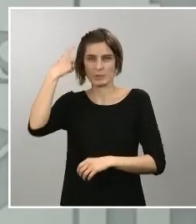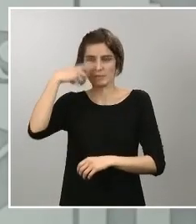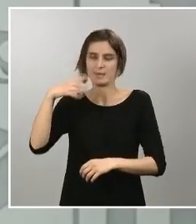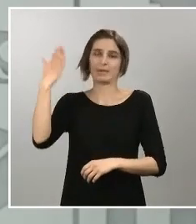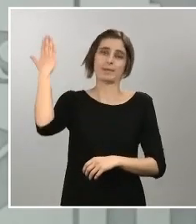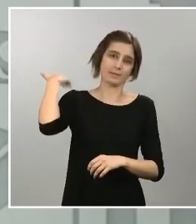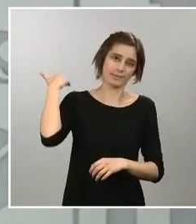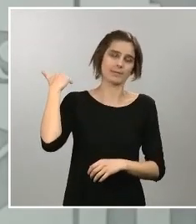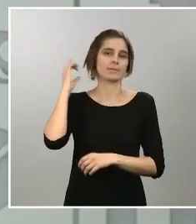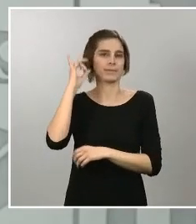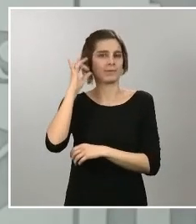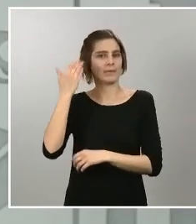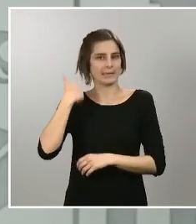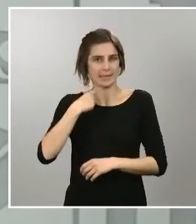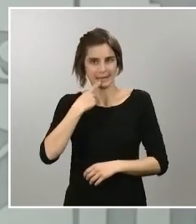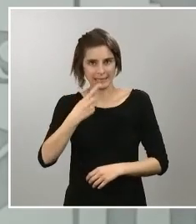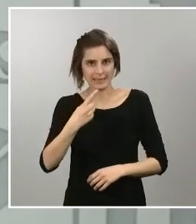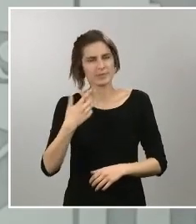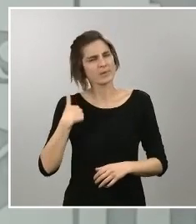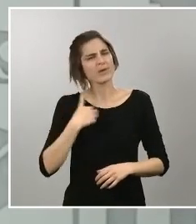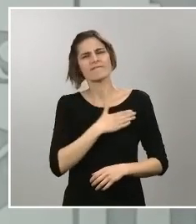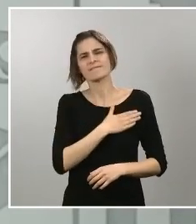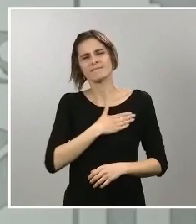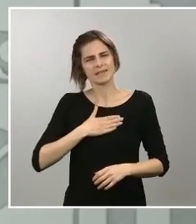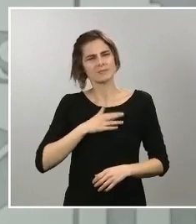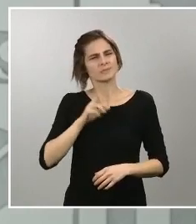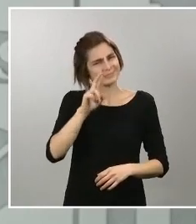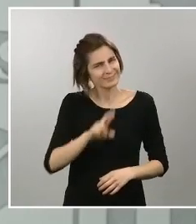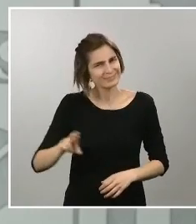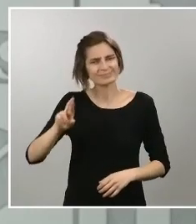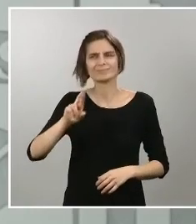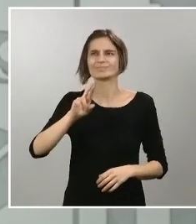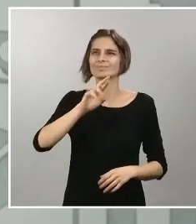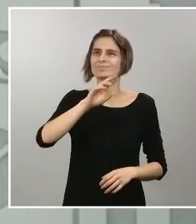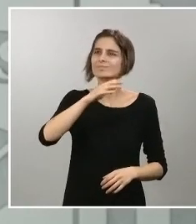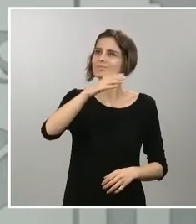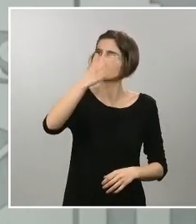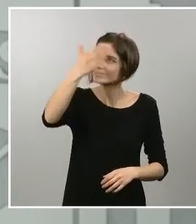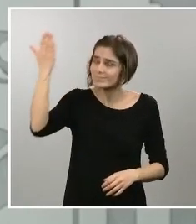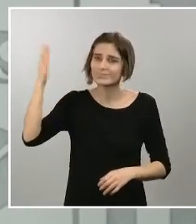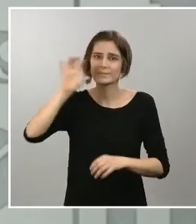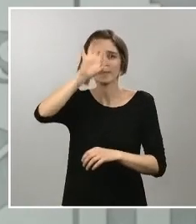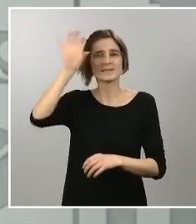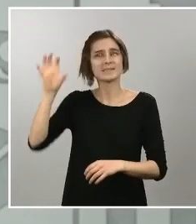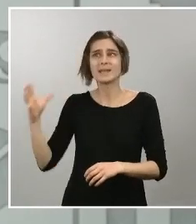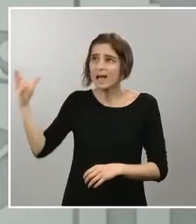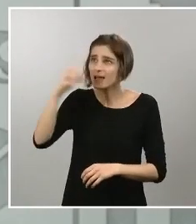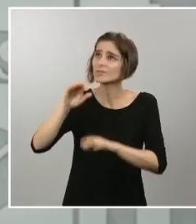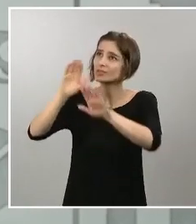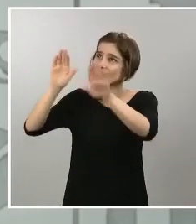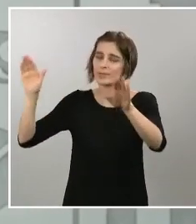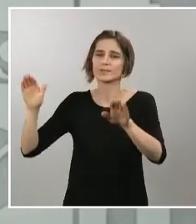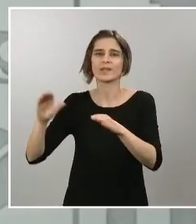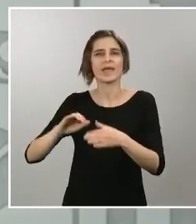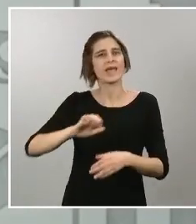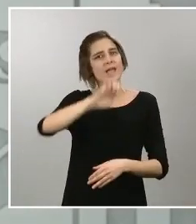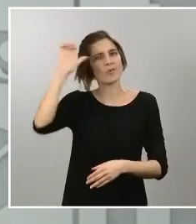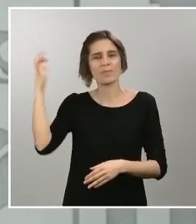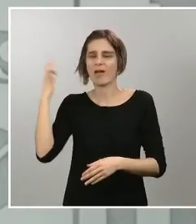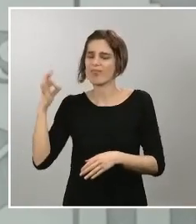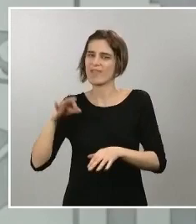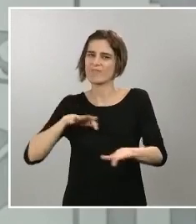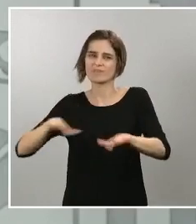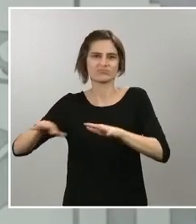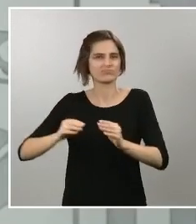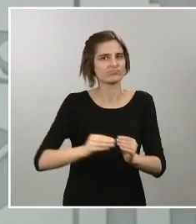invitando a todos los países a que, efectivamente, Europa tenga unidad de acción y sea contundente en la lucha